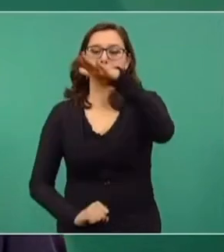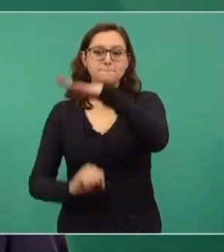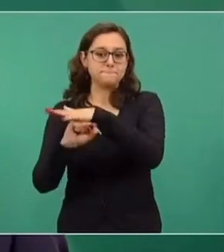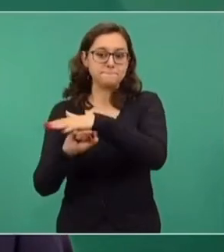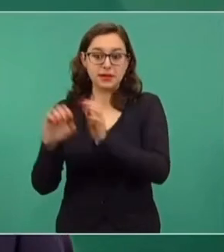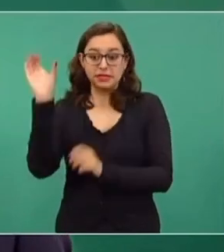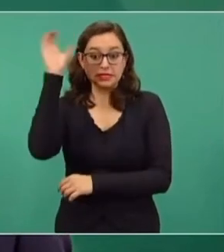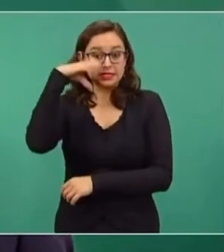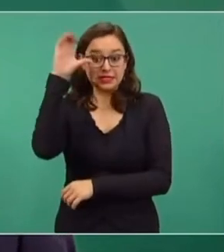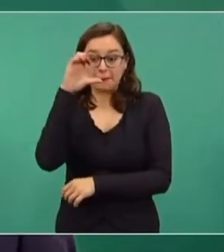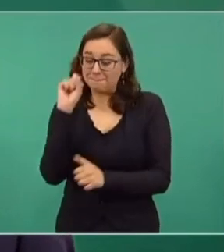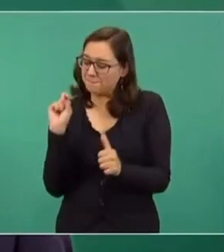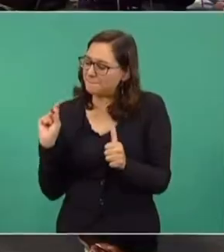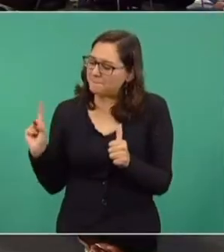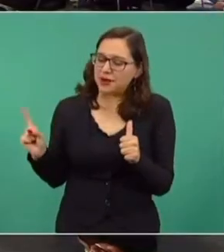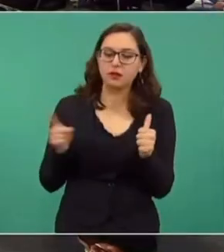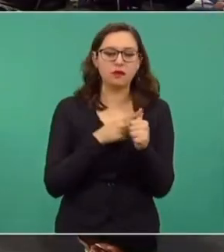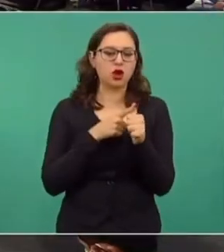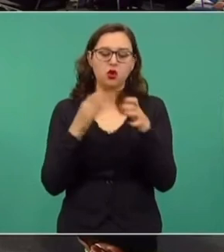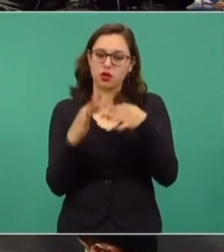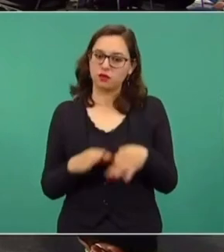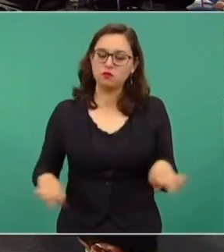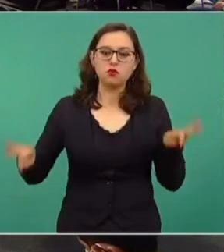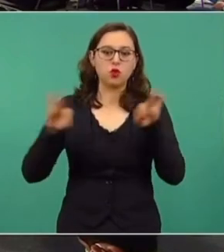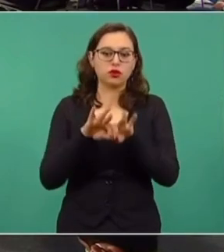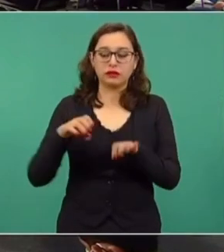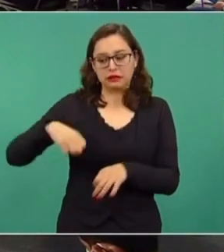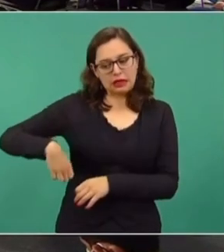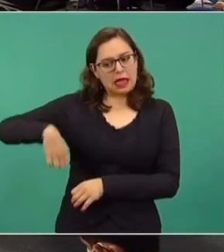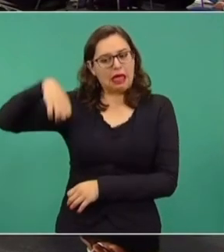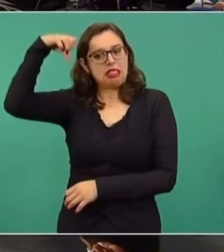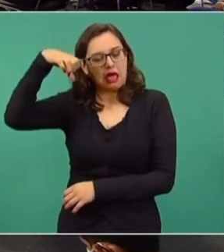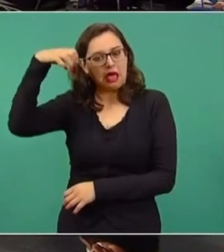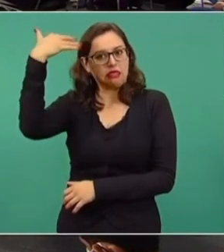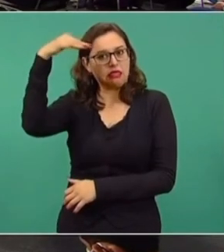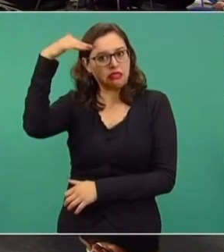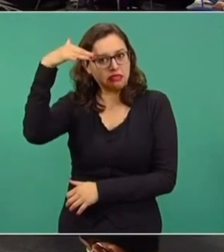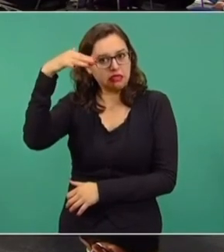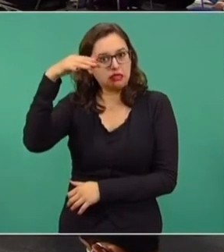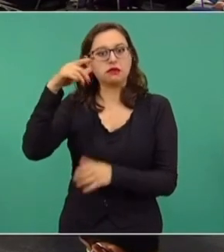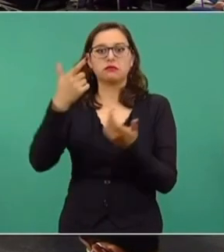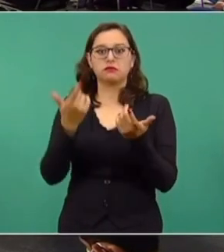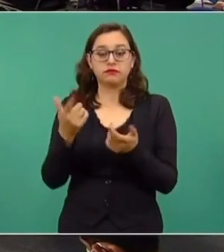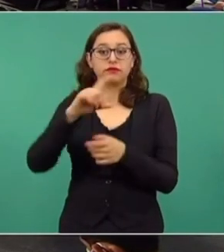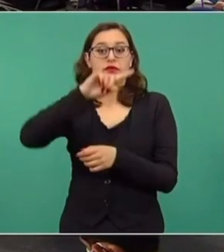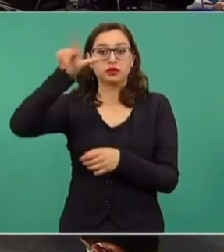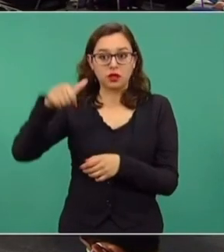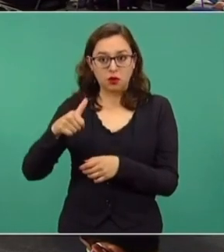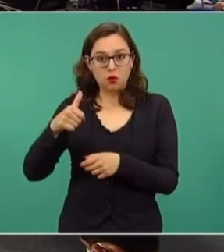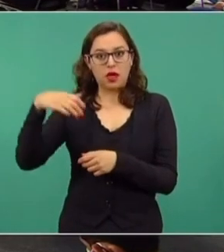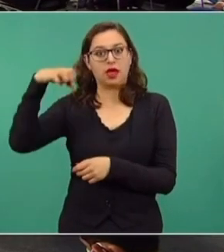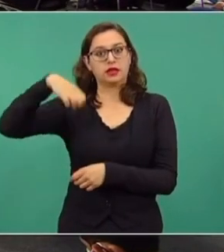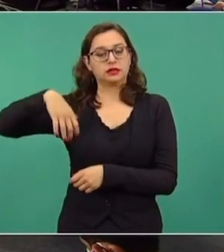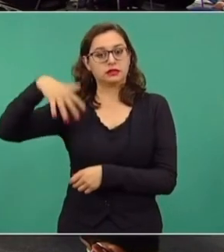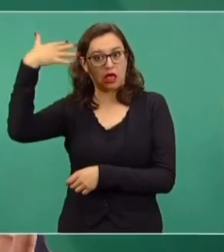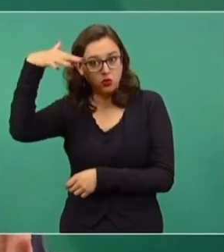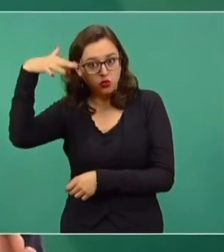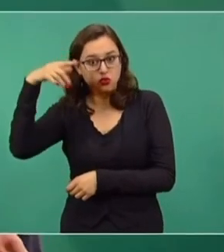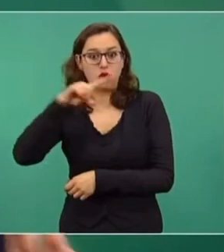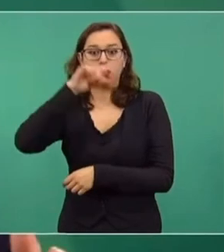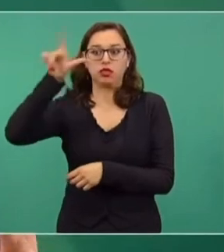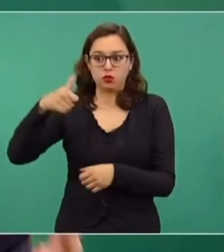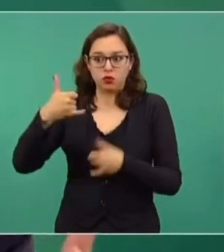que quien tiene mayor riesgo son las personas adultas muy mayores y luego las que le siguen y luego las que le siguen, etcétera. Entonces,